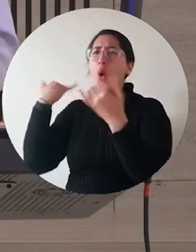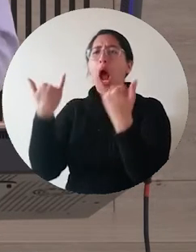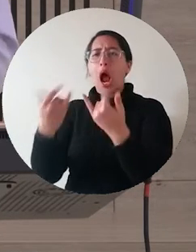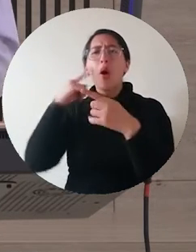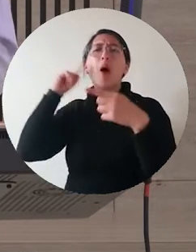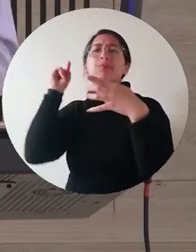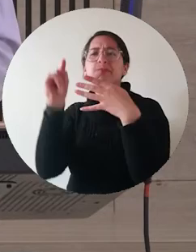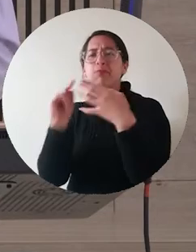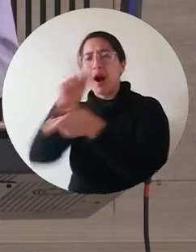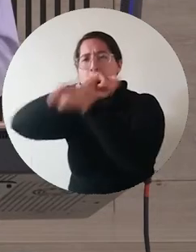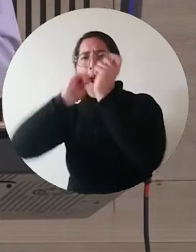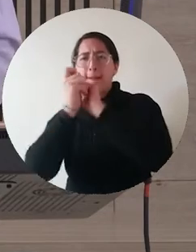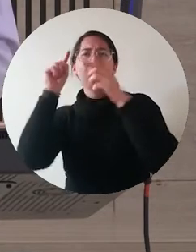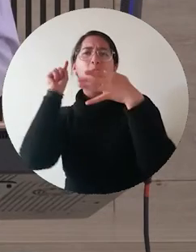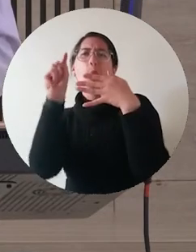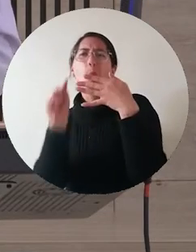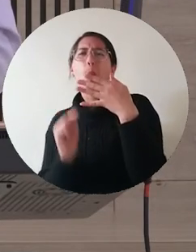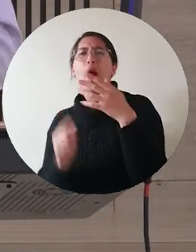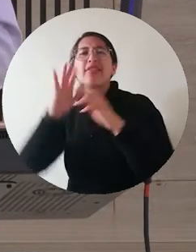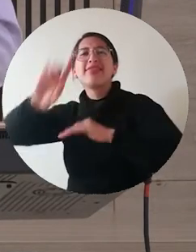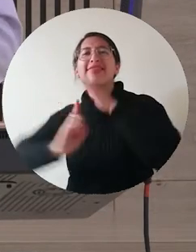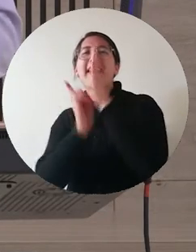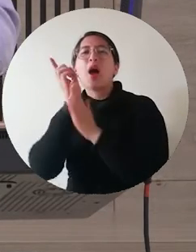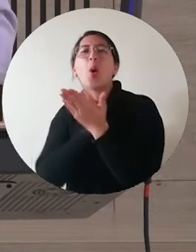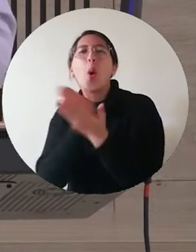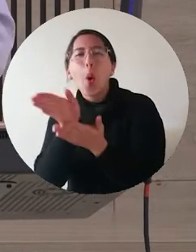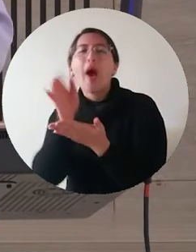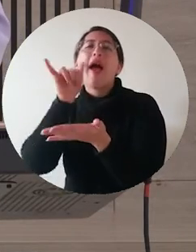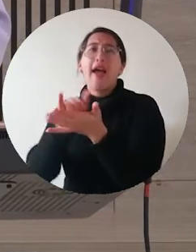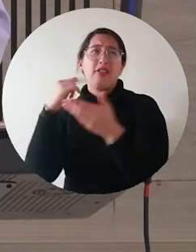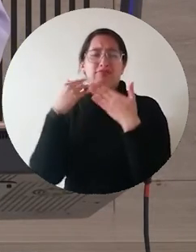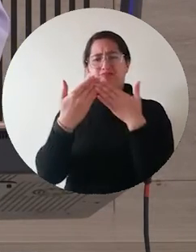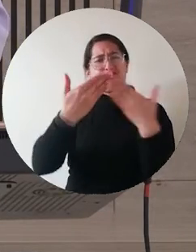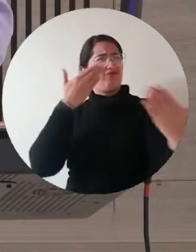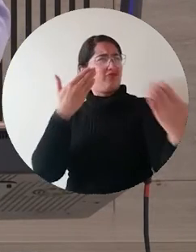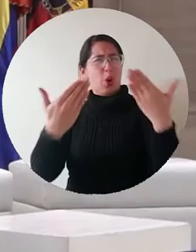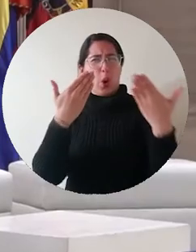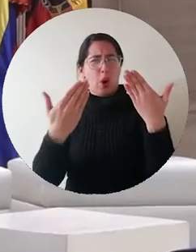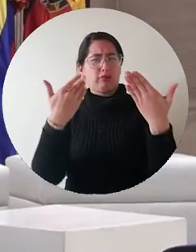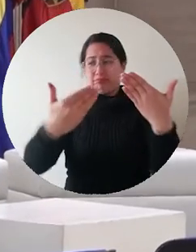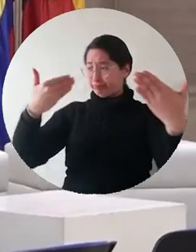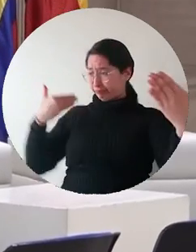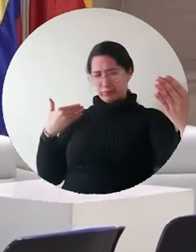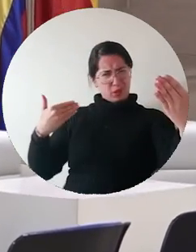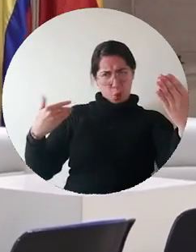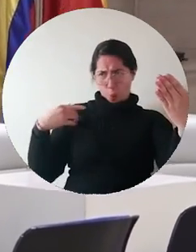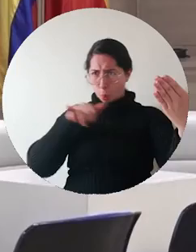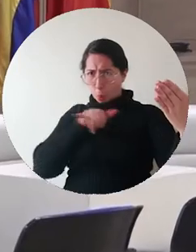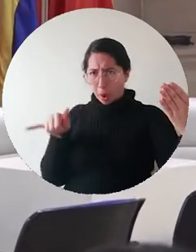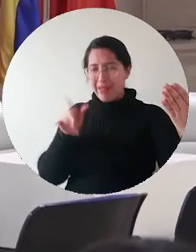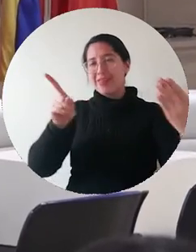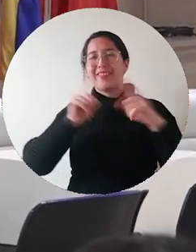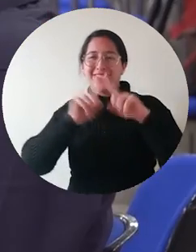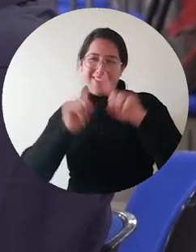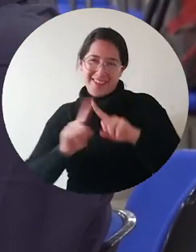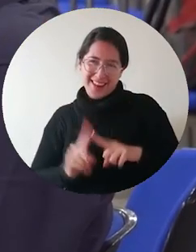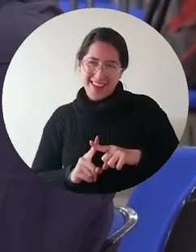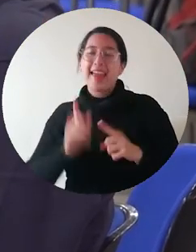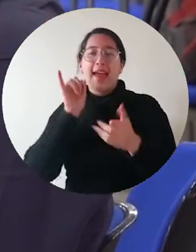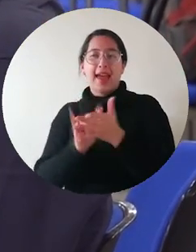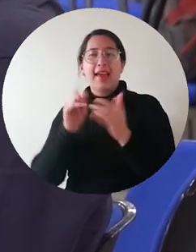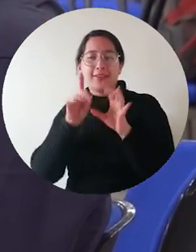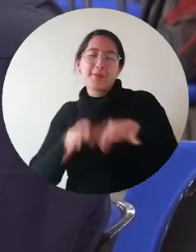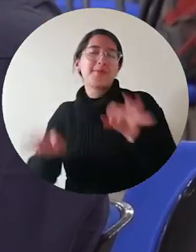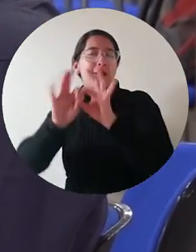hablando de objetivos de desarrollo sostenible, donde hay unos principios y unas filosofías totalmente diferentes. Creemos que